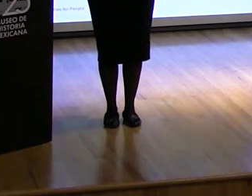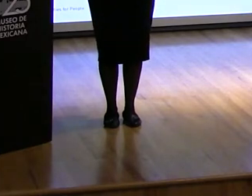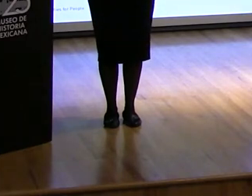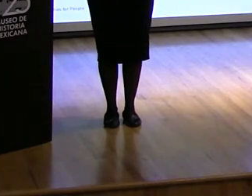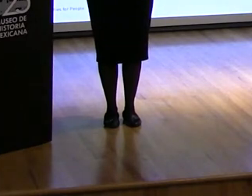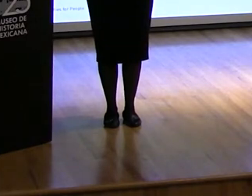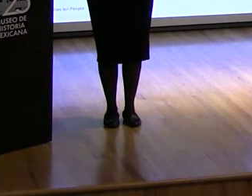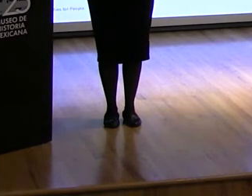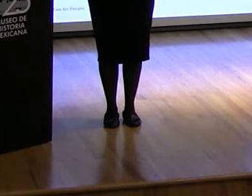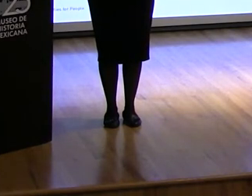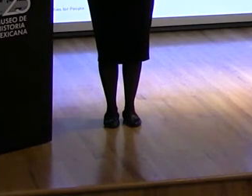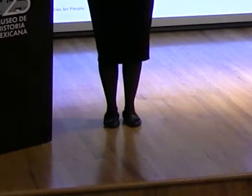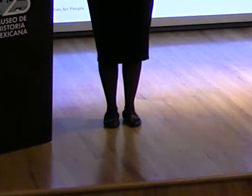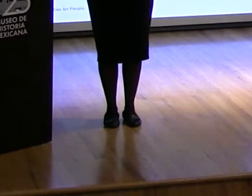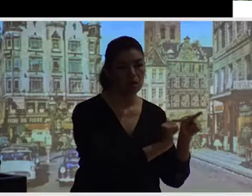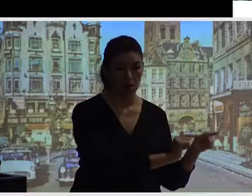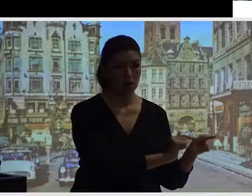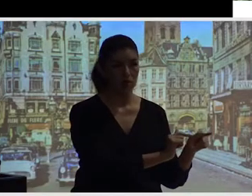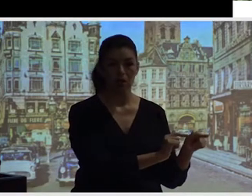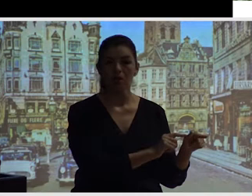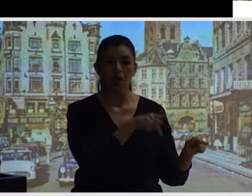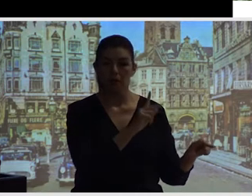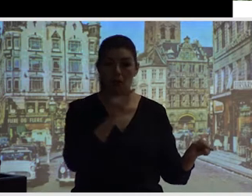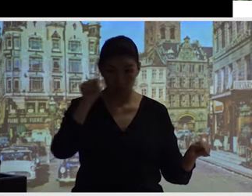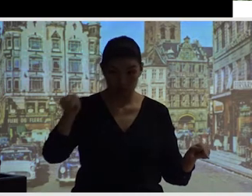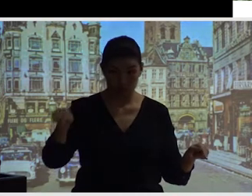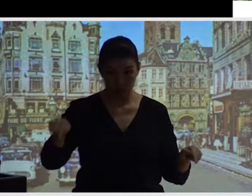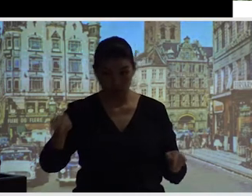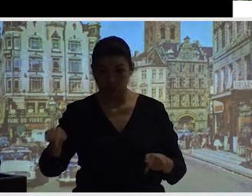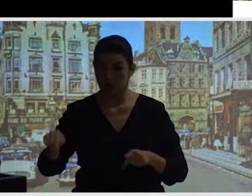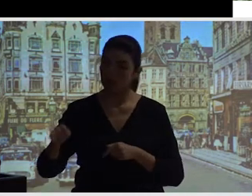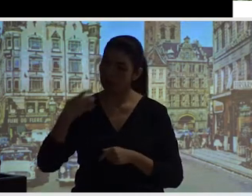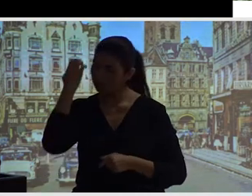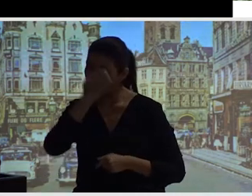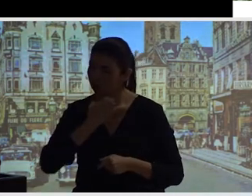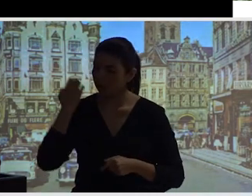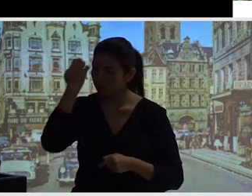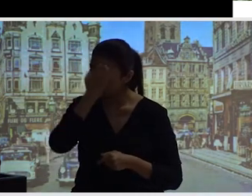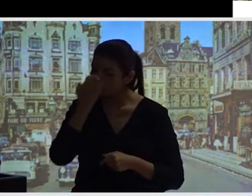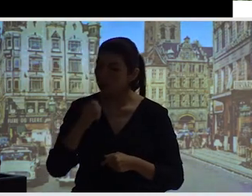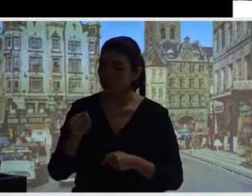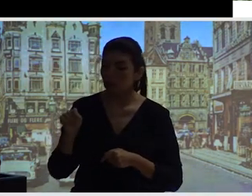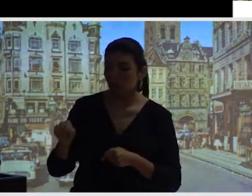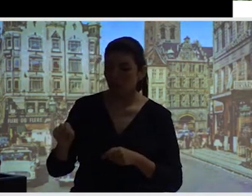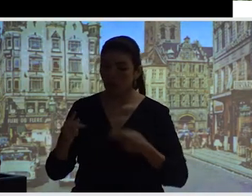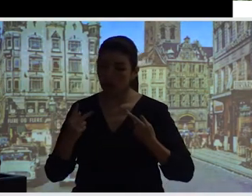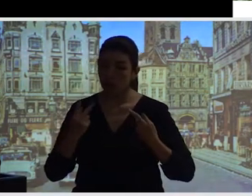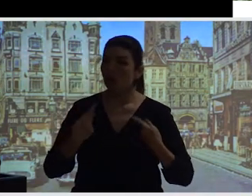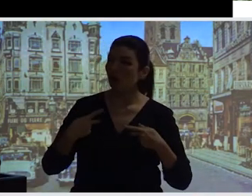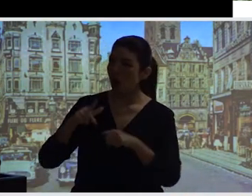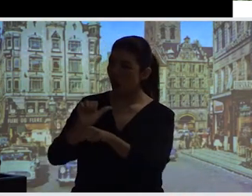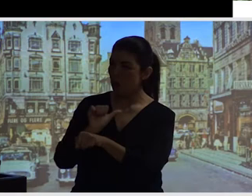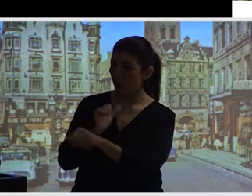para la ciudad de Copenhagen sobre una serie de proyectos pilotos para reducir la ocupación de los coches en el